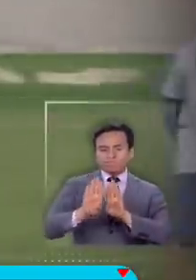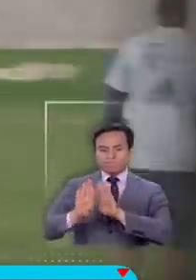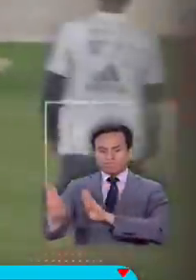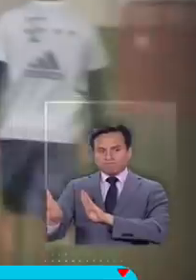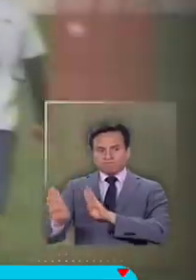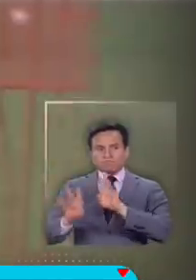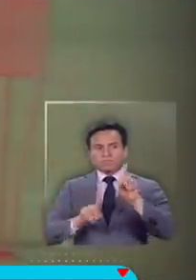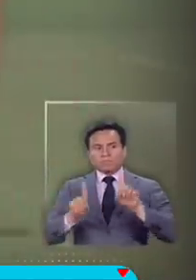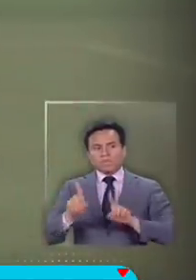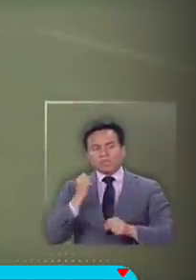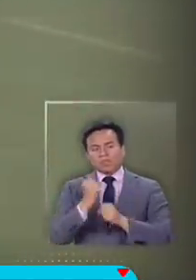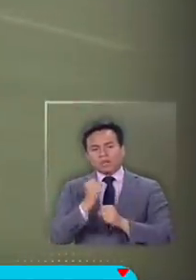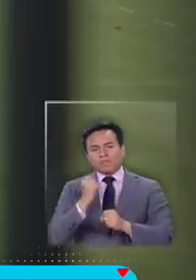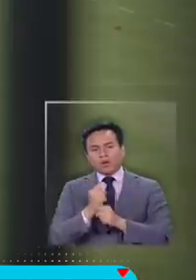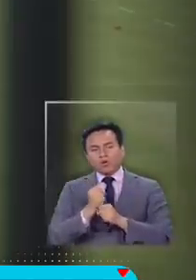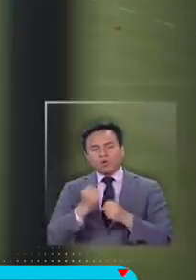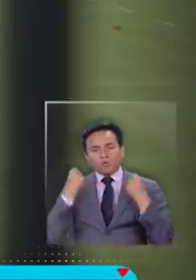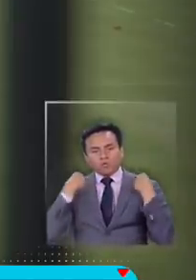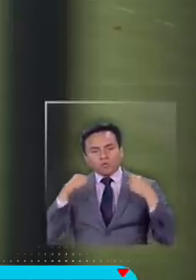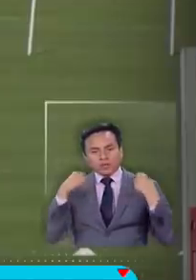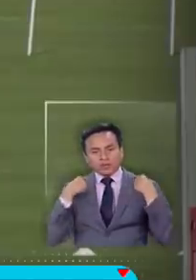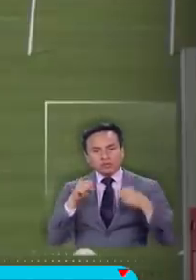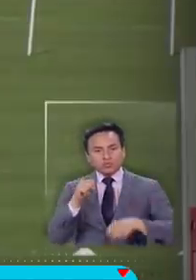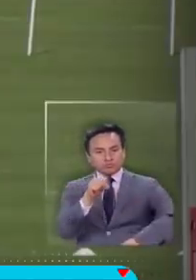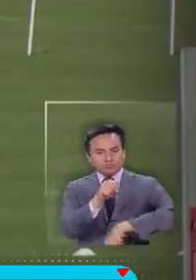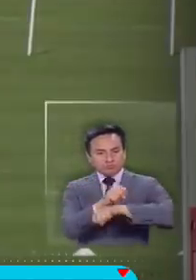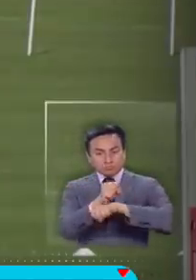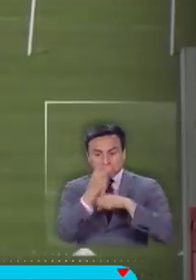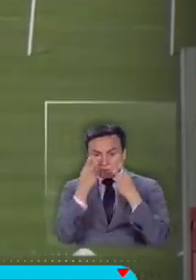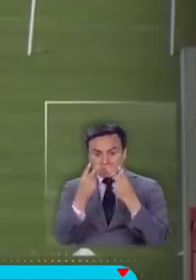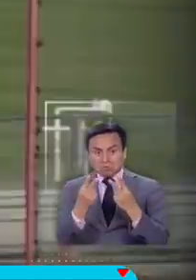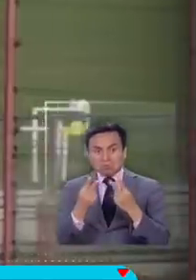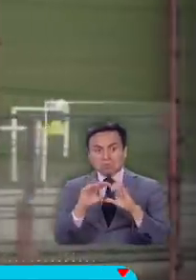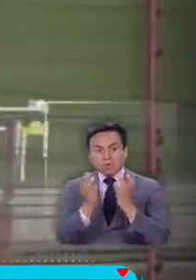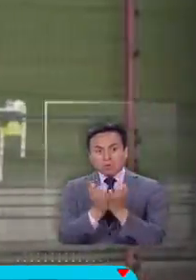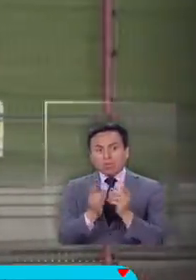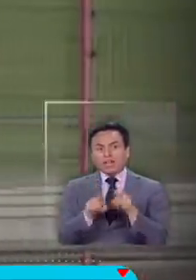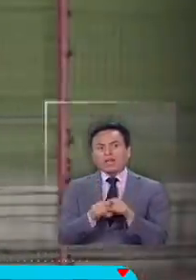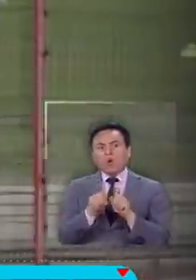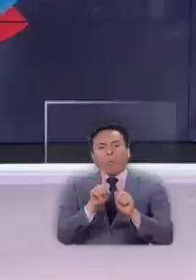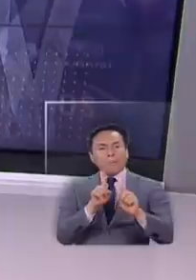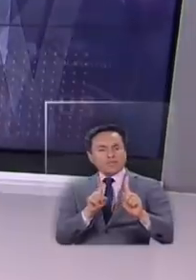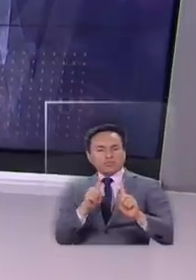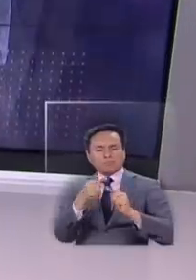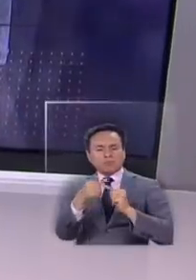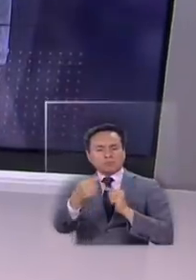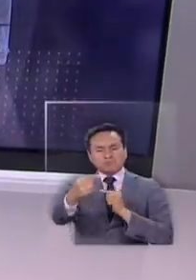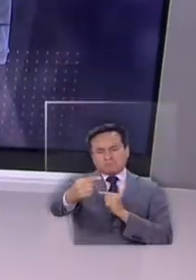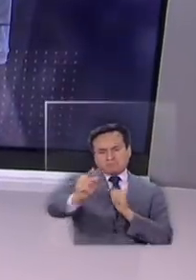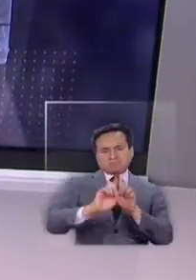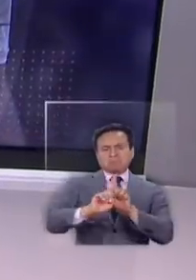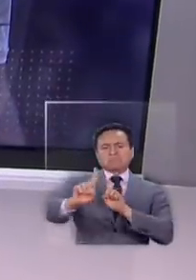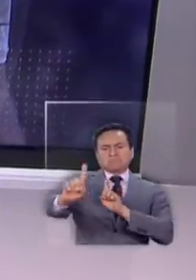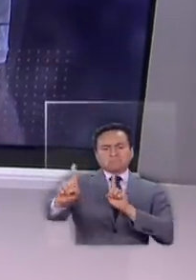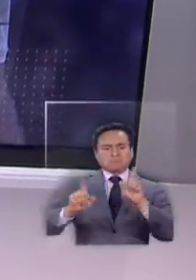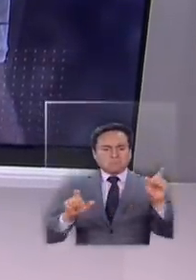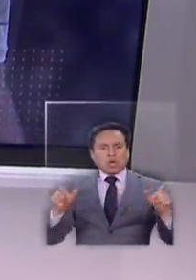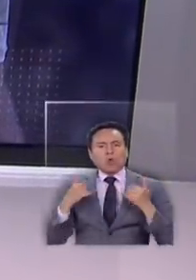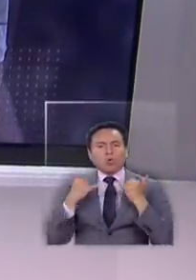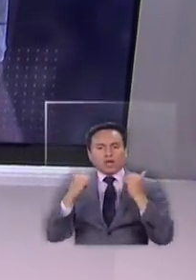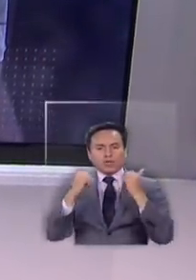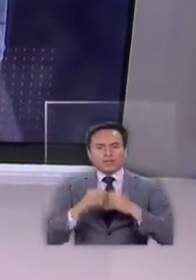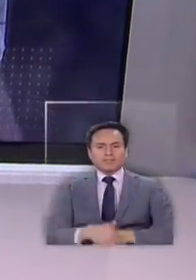con trabajo futbolístico ahí lo vemos con balón reitero con más de un metro un metro y medio de distancia entre los